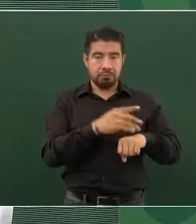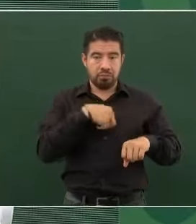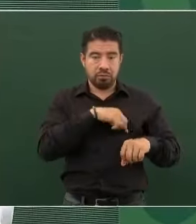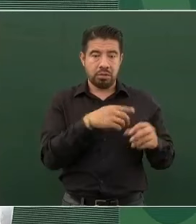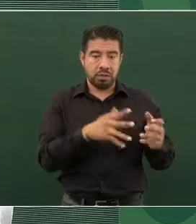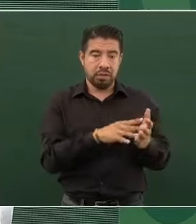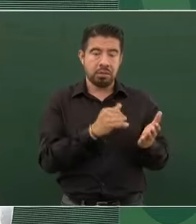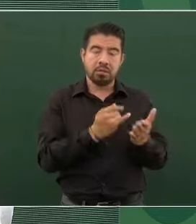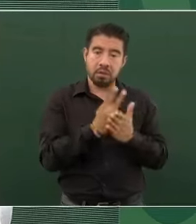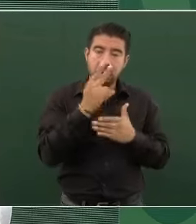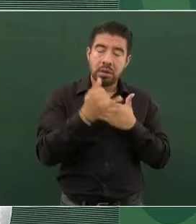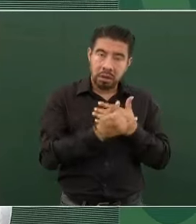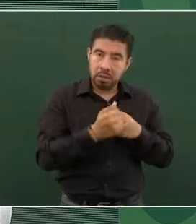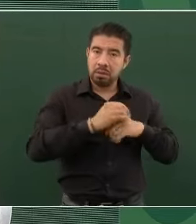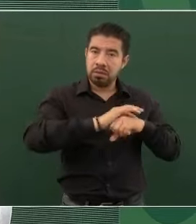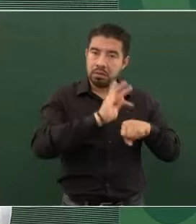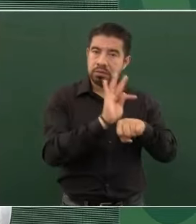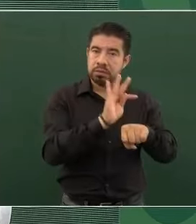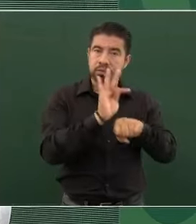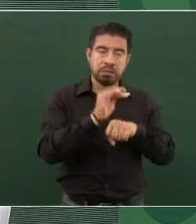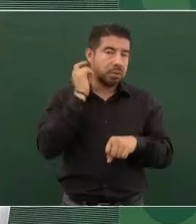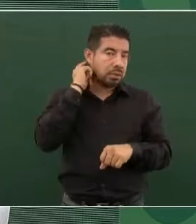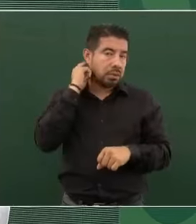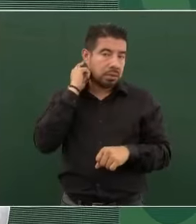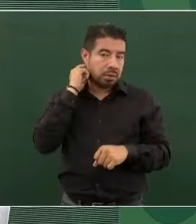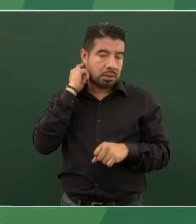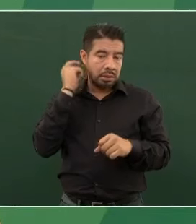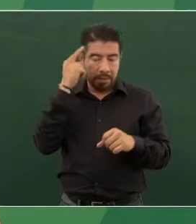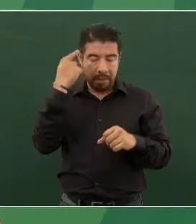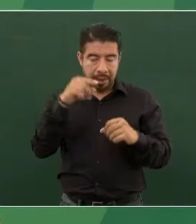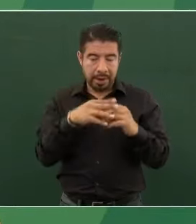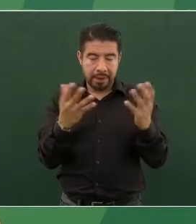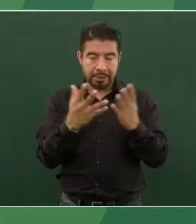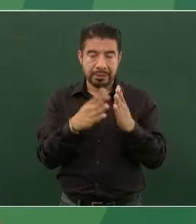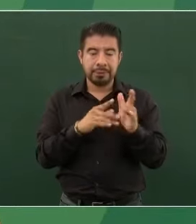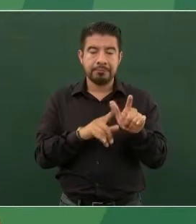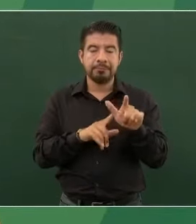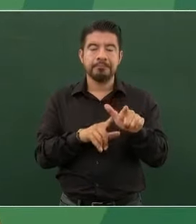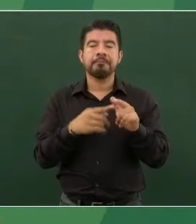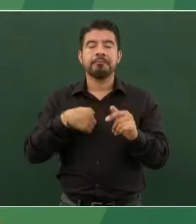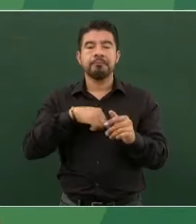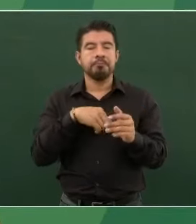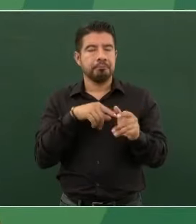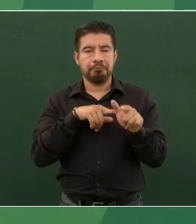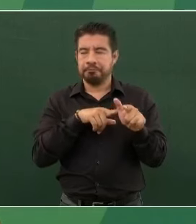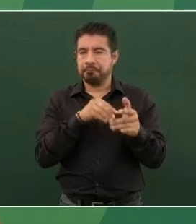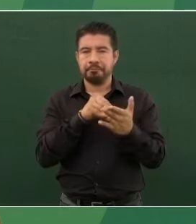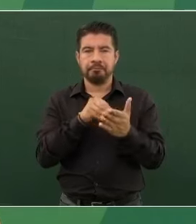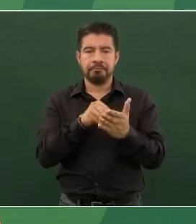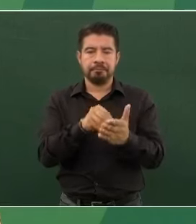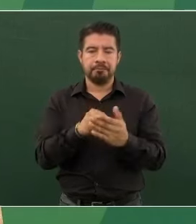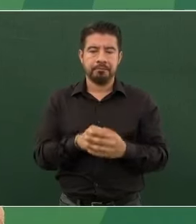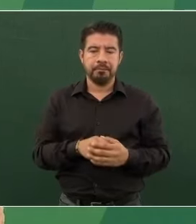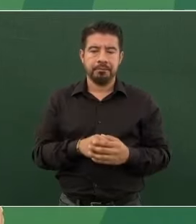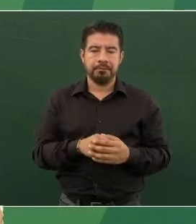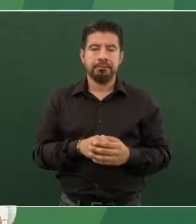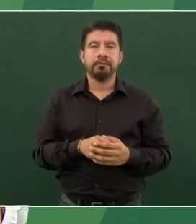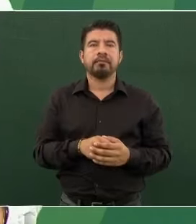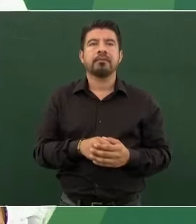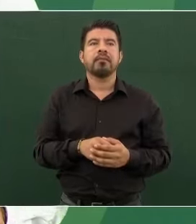Hemos hecho estudios que en las comunidades, en los pueblos donde